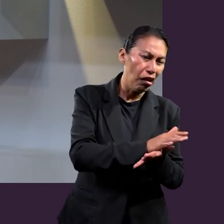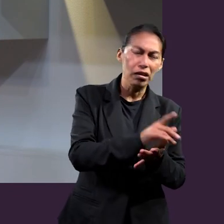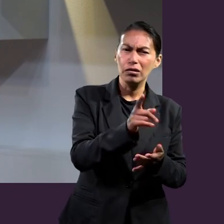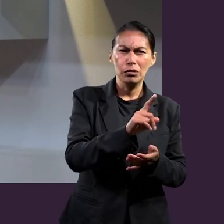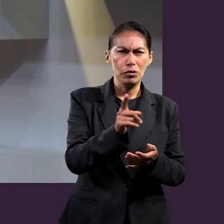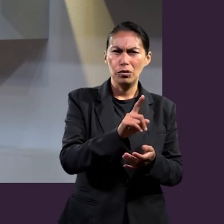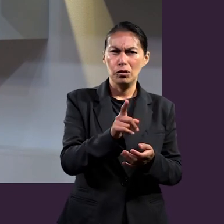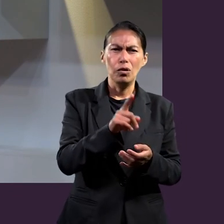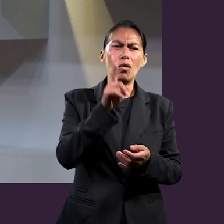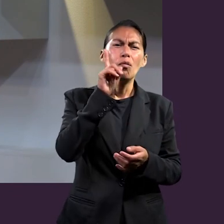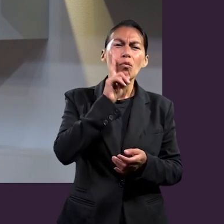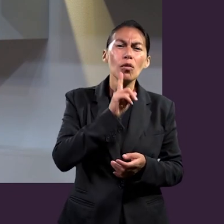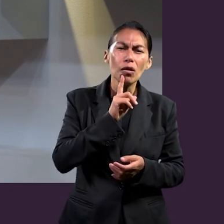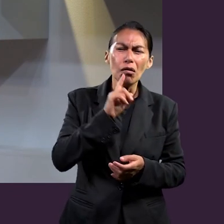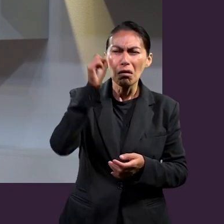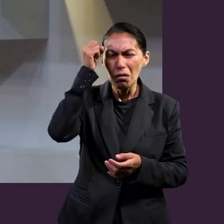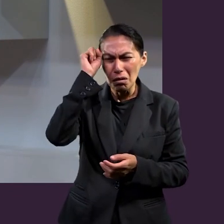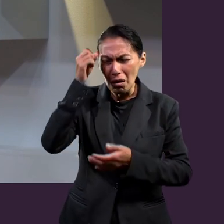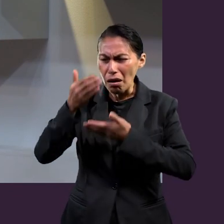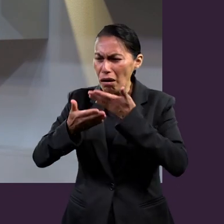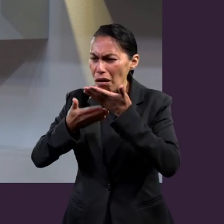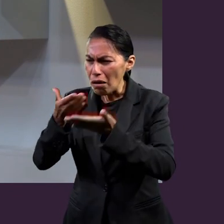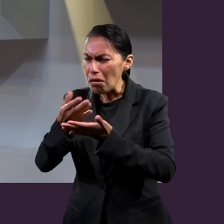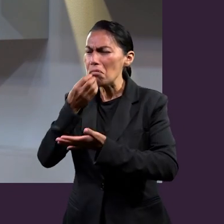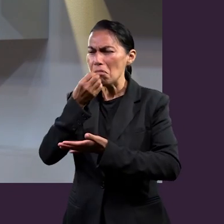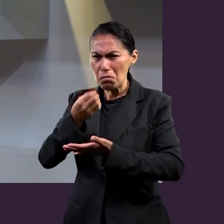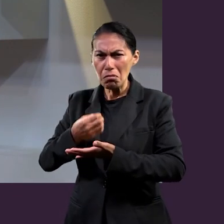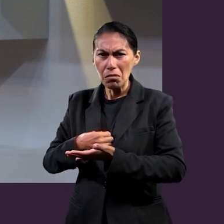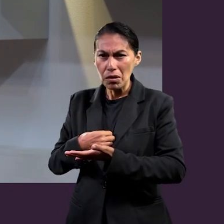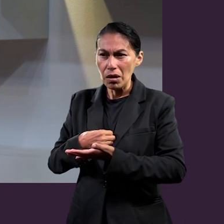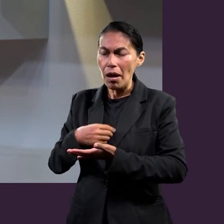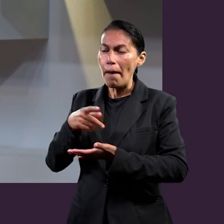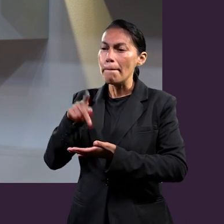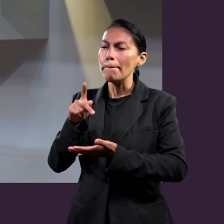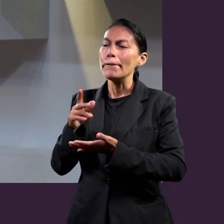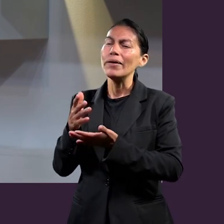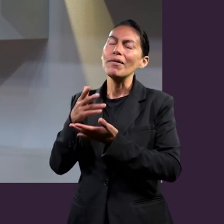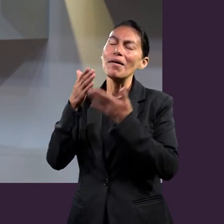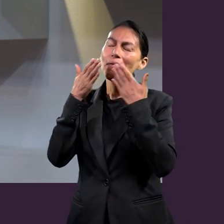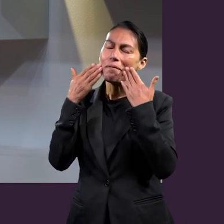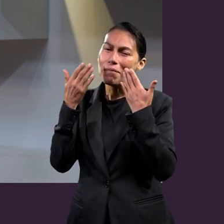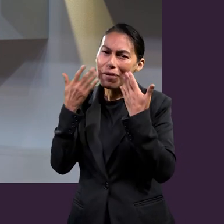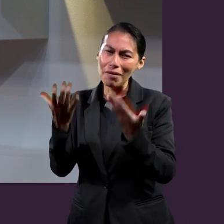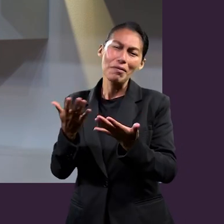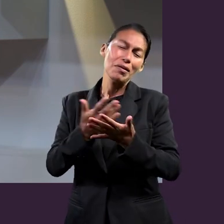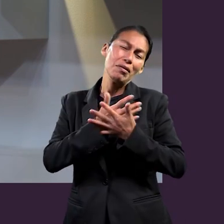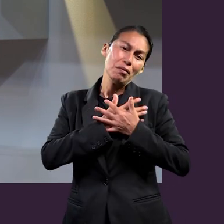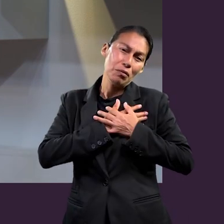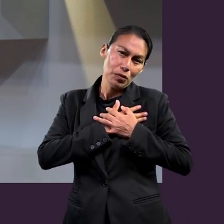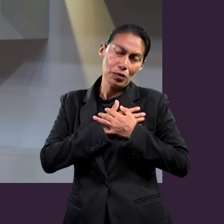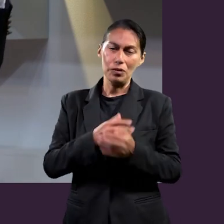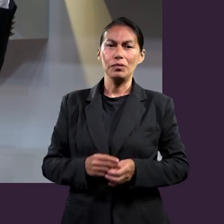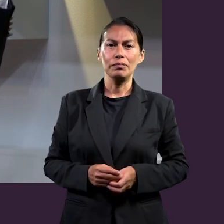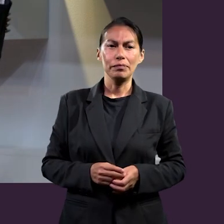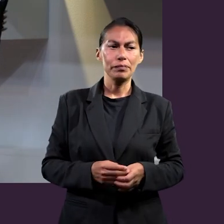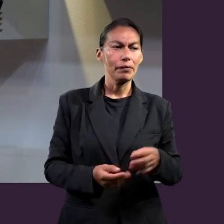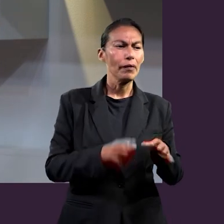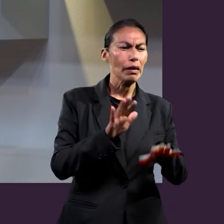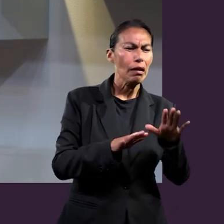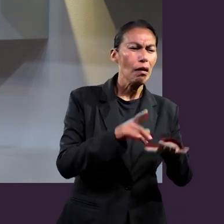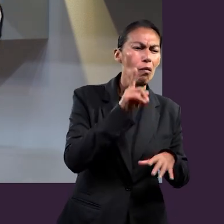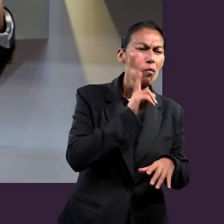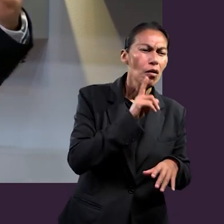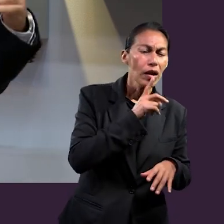que Pablo y el mismo Jesús rescatan a esta mujer oprimida, ¿no? Algunos dicen, no, pues yo no me puedo